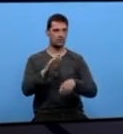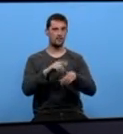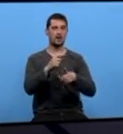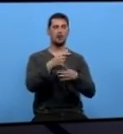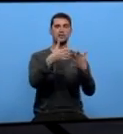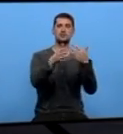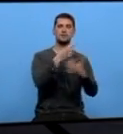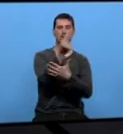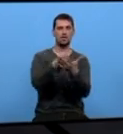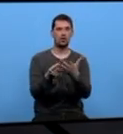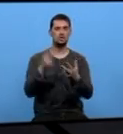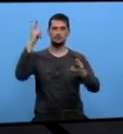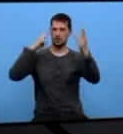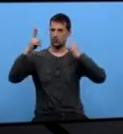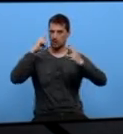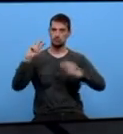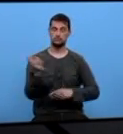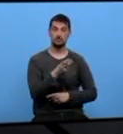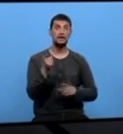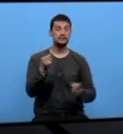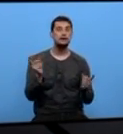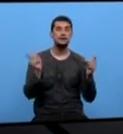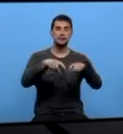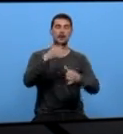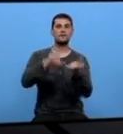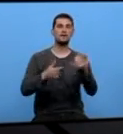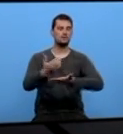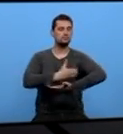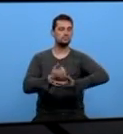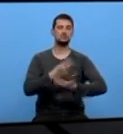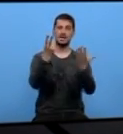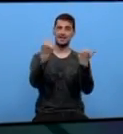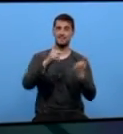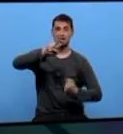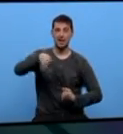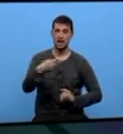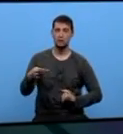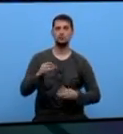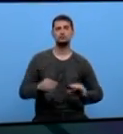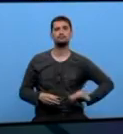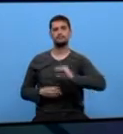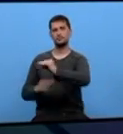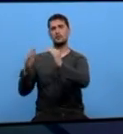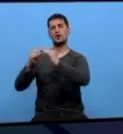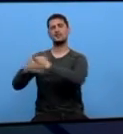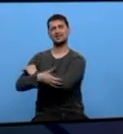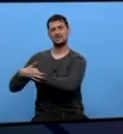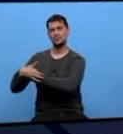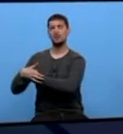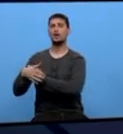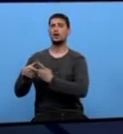e perruqueiros do sector A cita coa que se recadou preto de 7.000 euros que se destinarán ao fogardo transeúnte